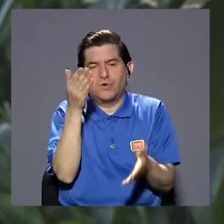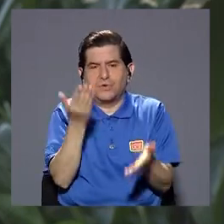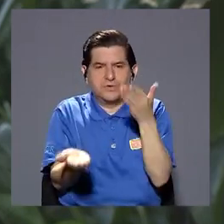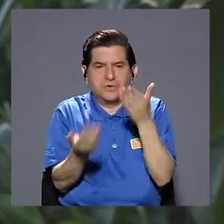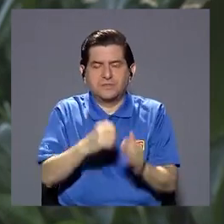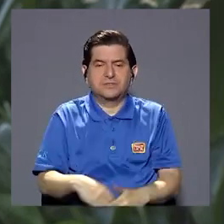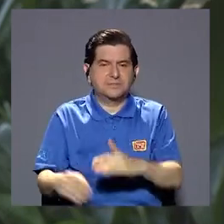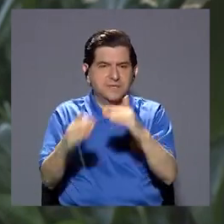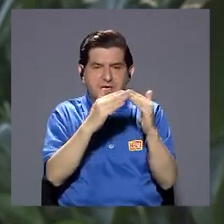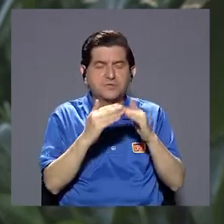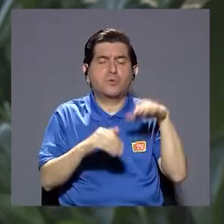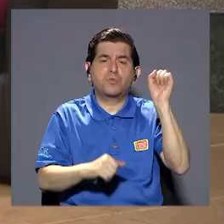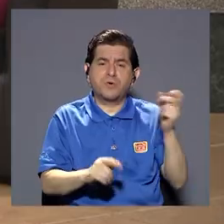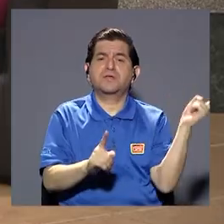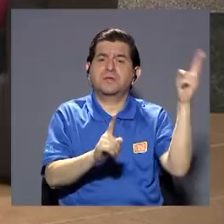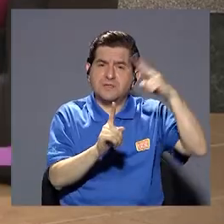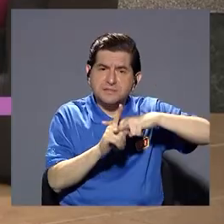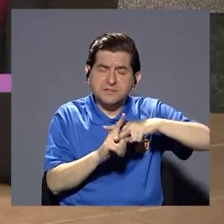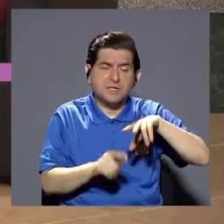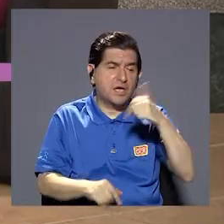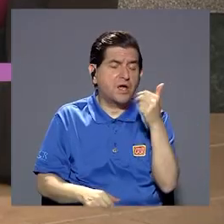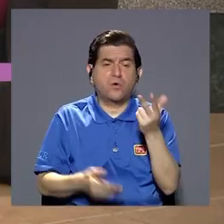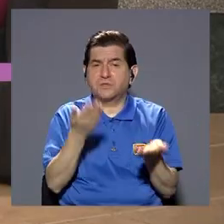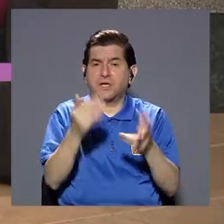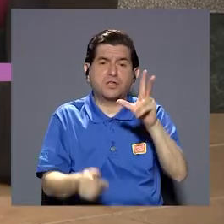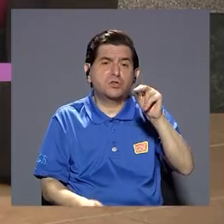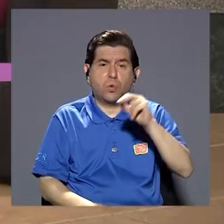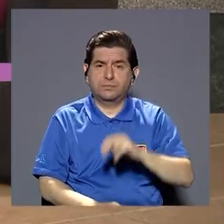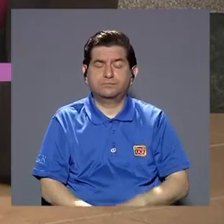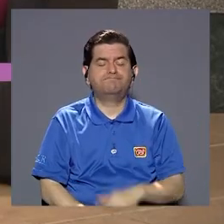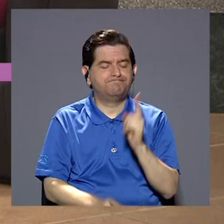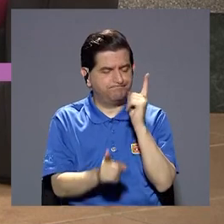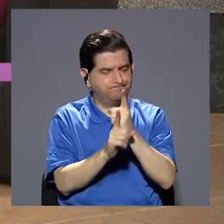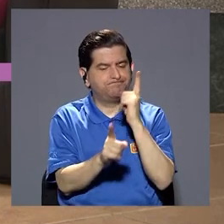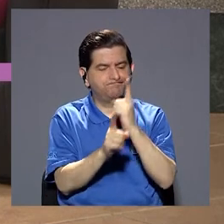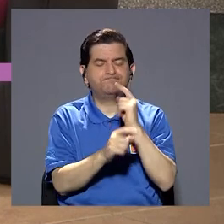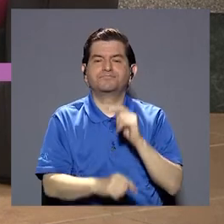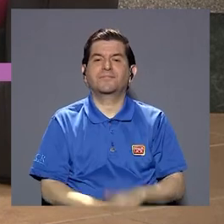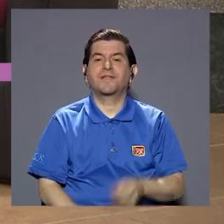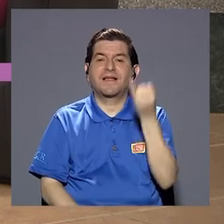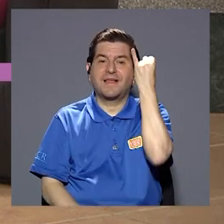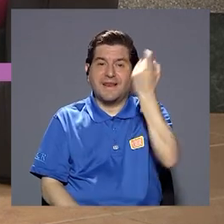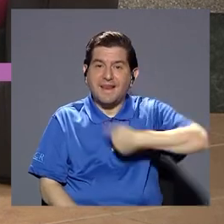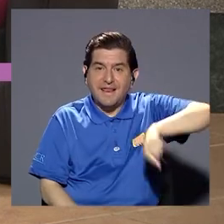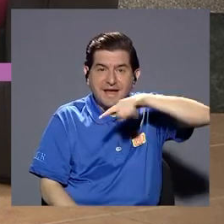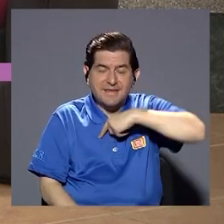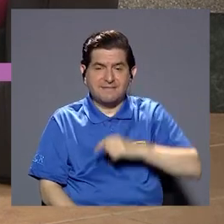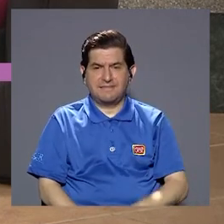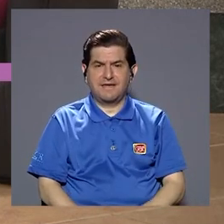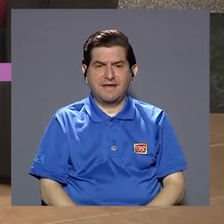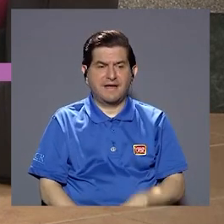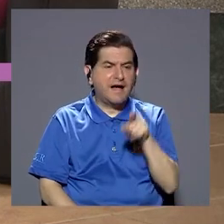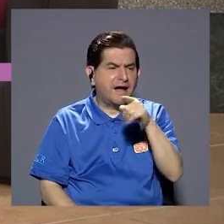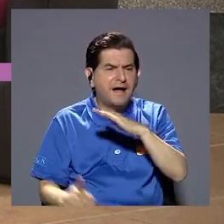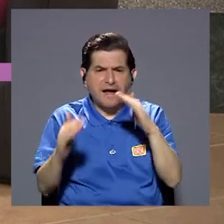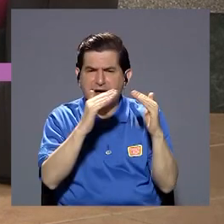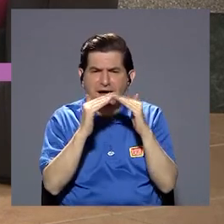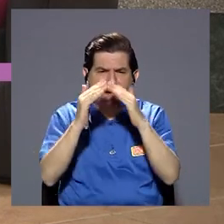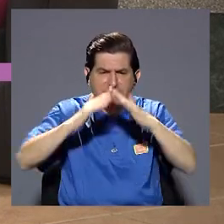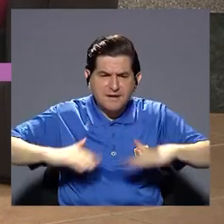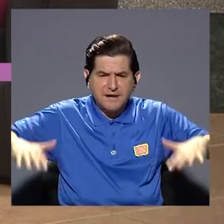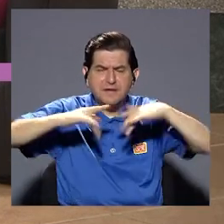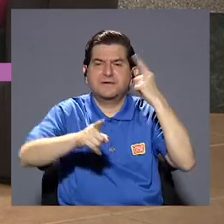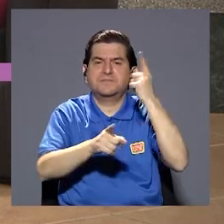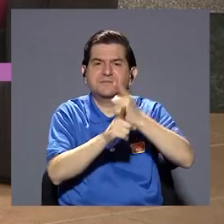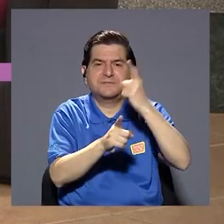no hay espacios tal vez hay comunidades donde si se puede aplicar pero hay otras comunidades donde tal vez no exactamente, entonces la idea nuestra es ir buscando a lo largo de la comunidad